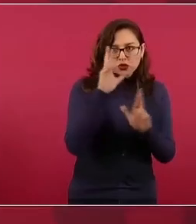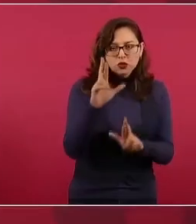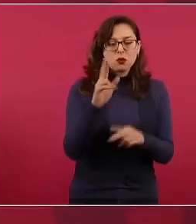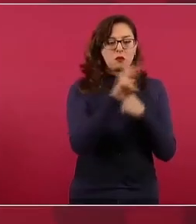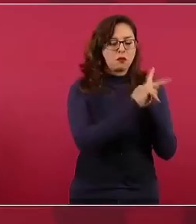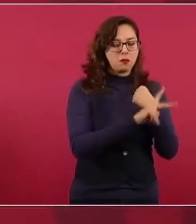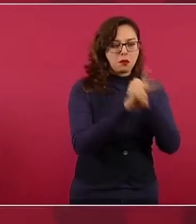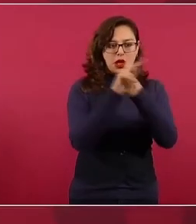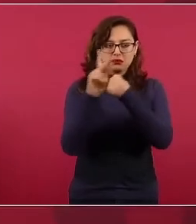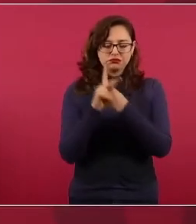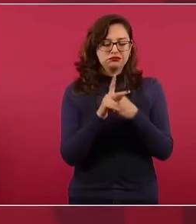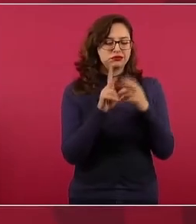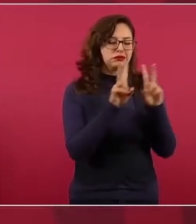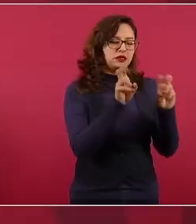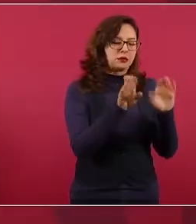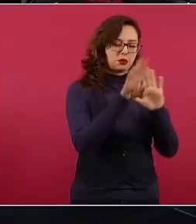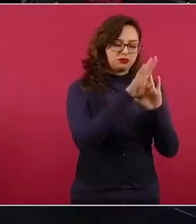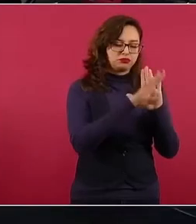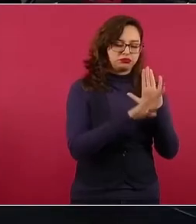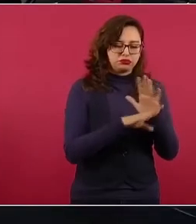Ya vamos a darles a conocer.